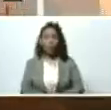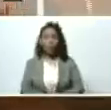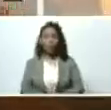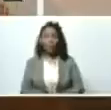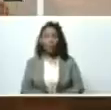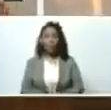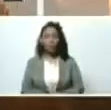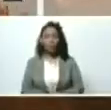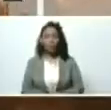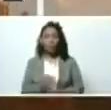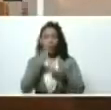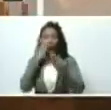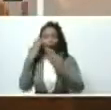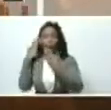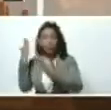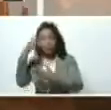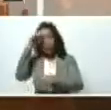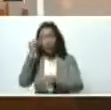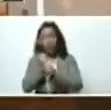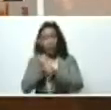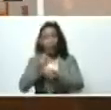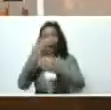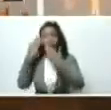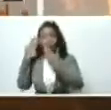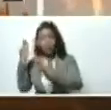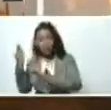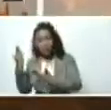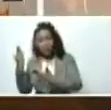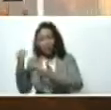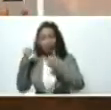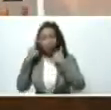ese es el espíritu esa es la actitud de la